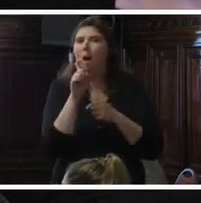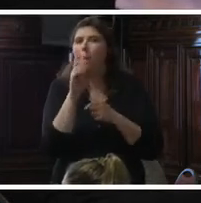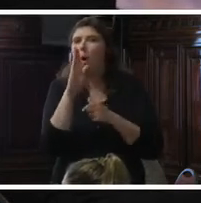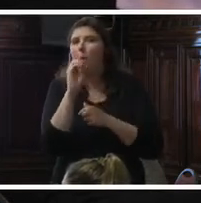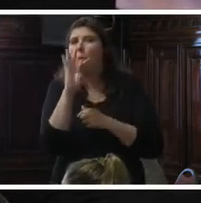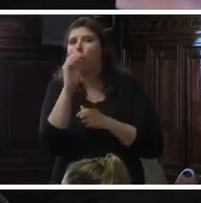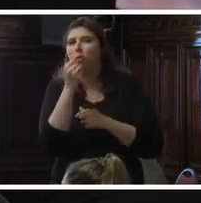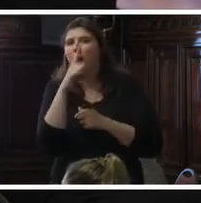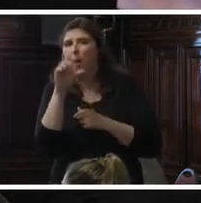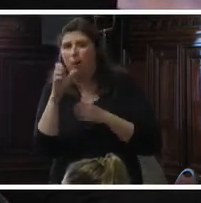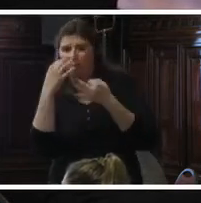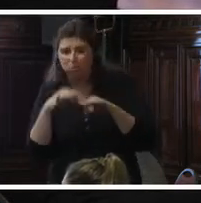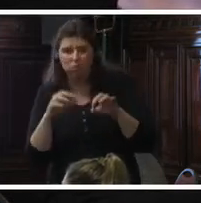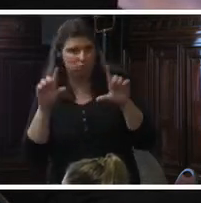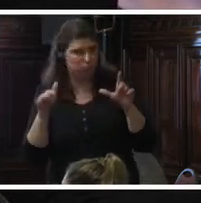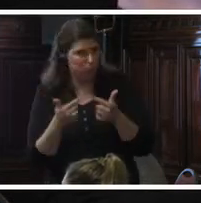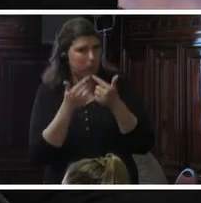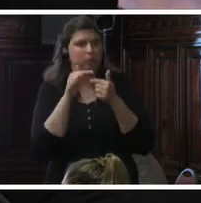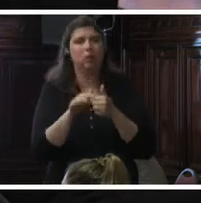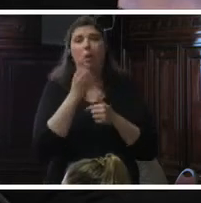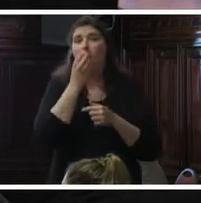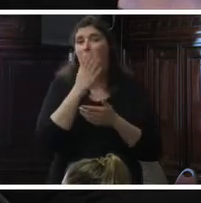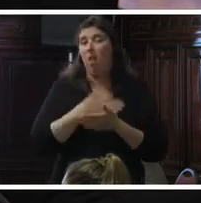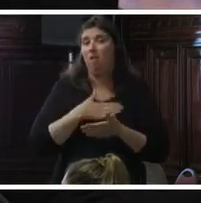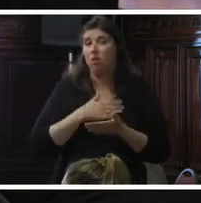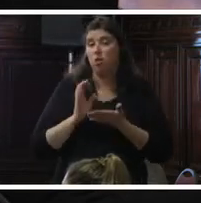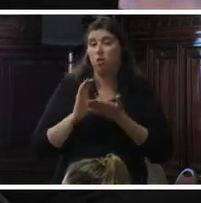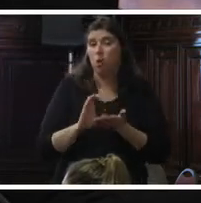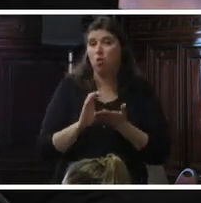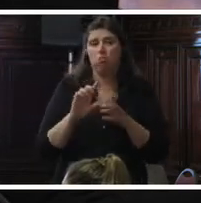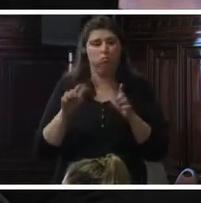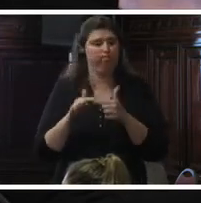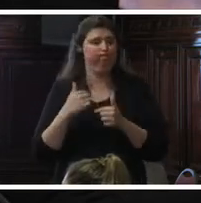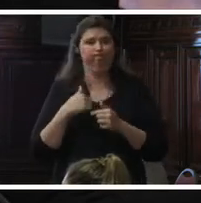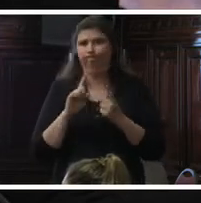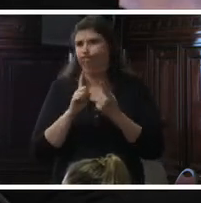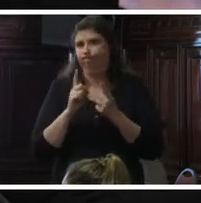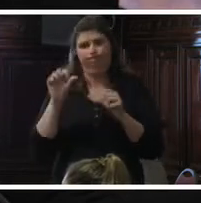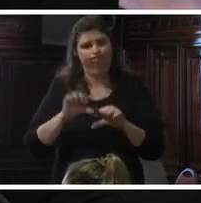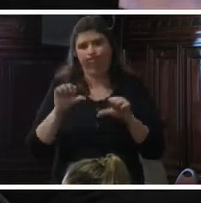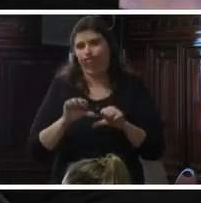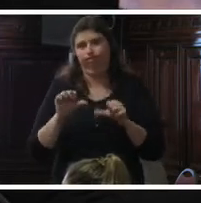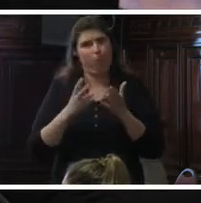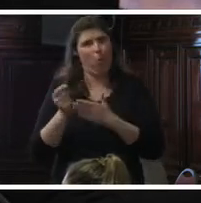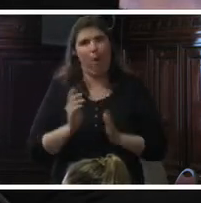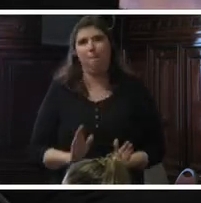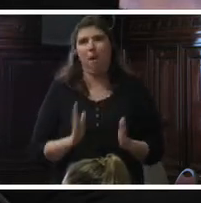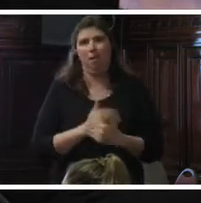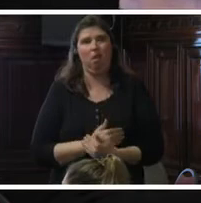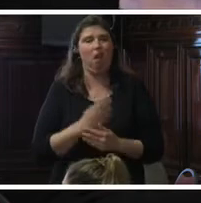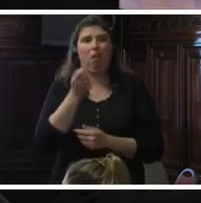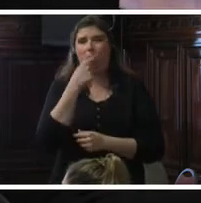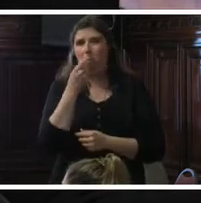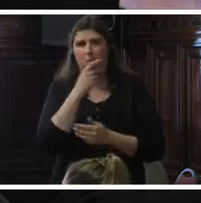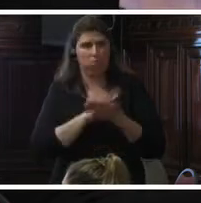Y las mujeres informaron que los beneficios sociales disponibles no son suficientes para la compra de medicamentos, pañales y otras necesidades.